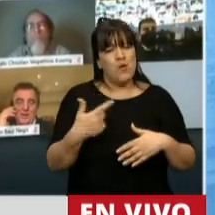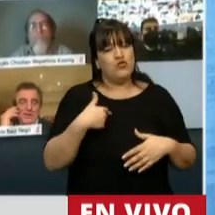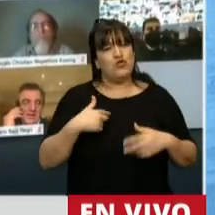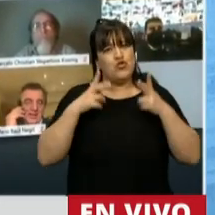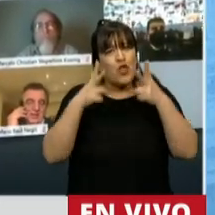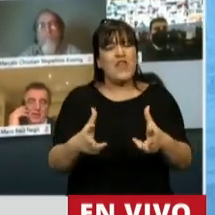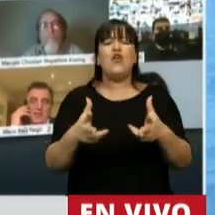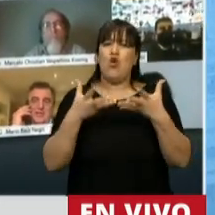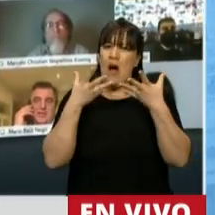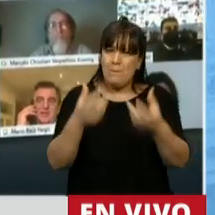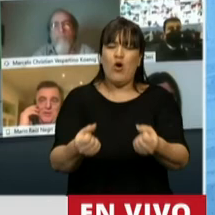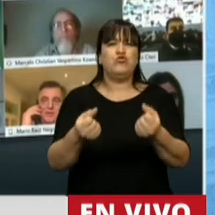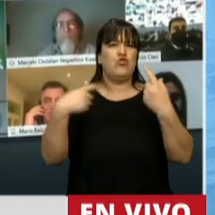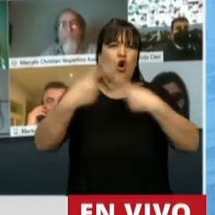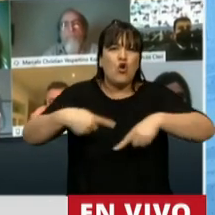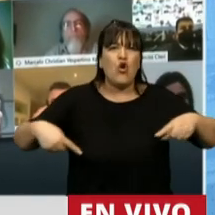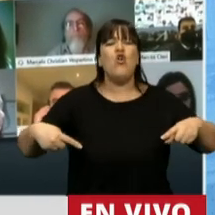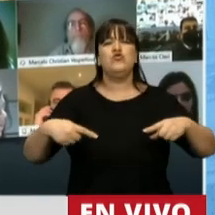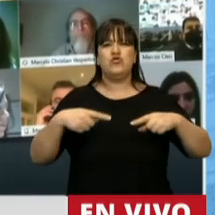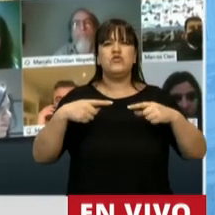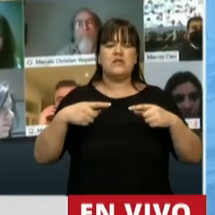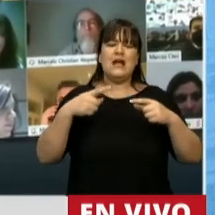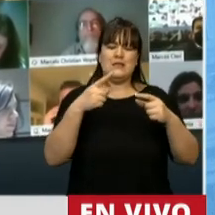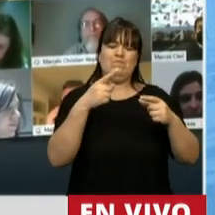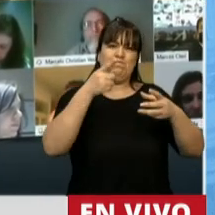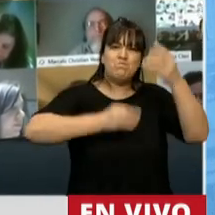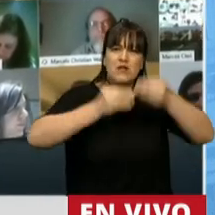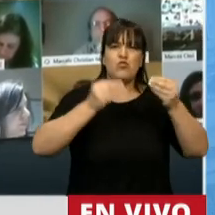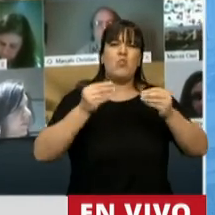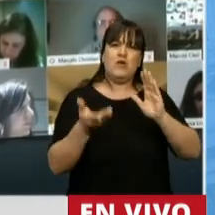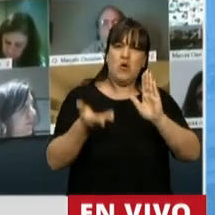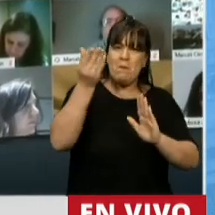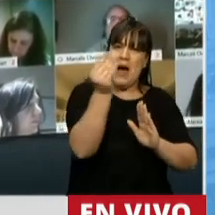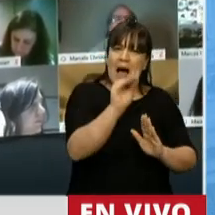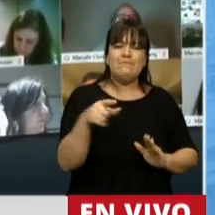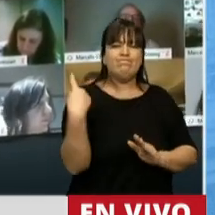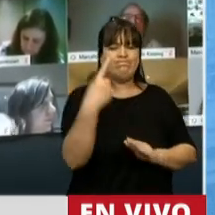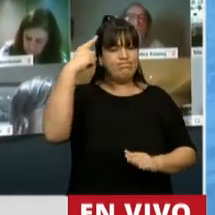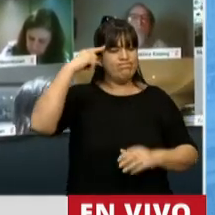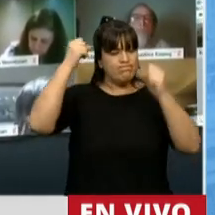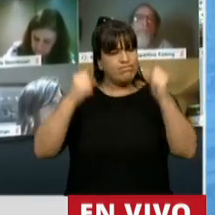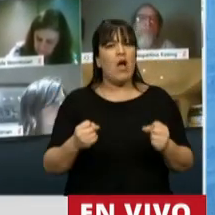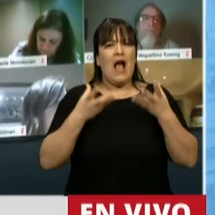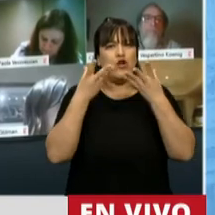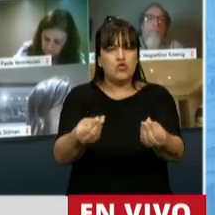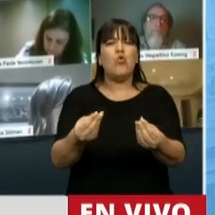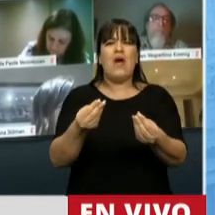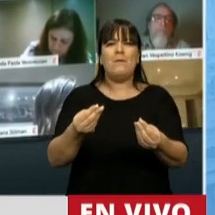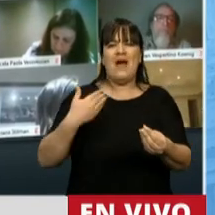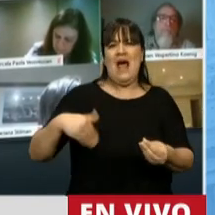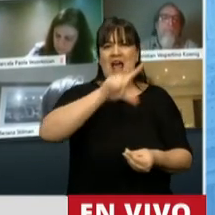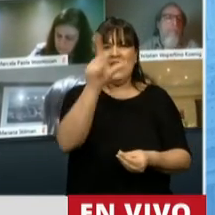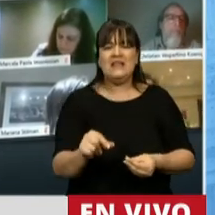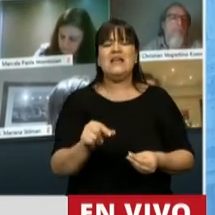en acompañar las medidas de ampliación del presupuesto con la convicción de que contribuyen a una Argentina para todos.